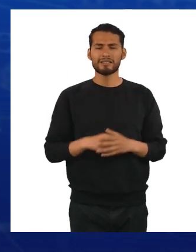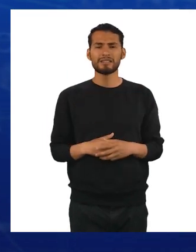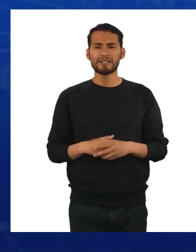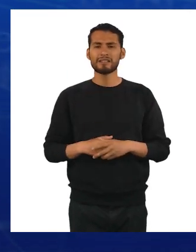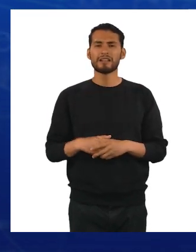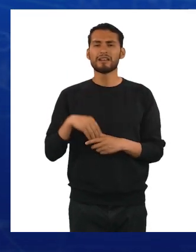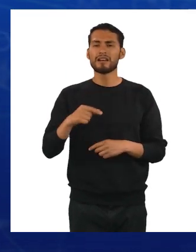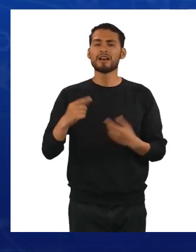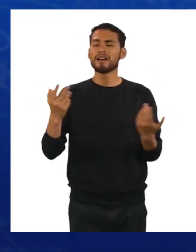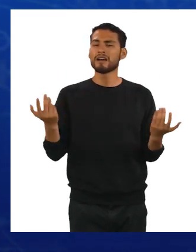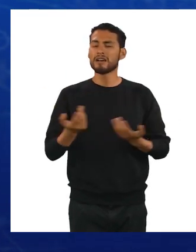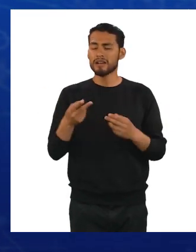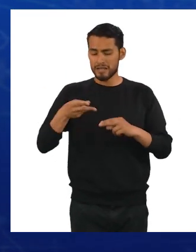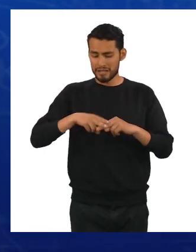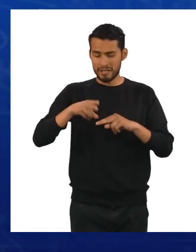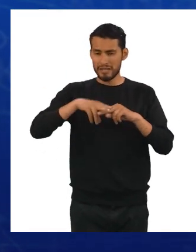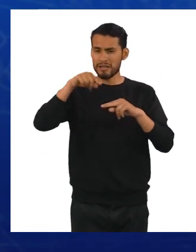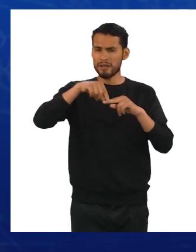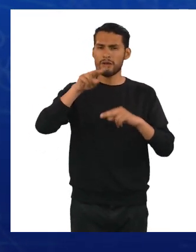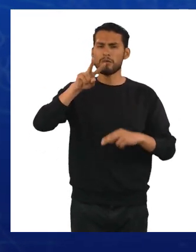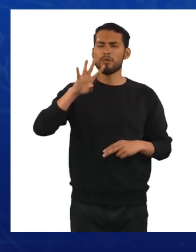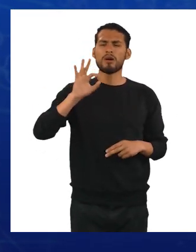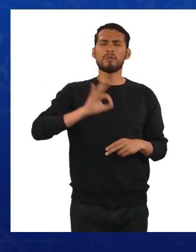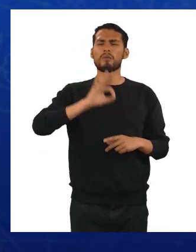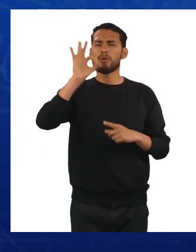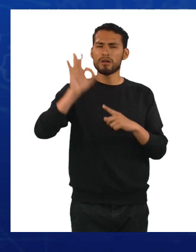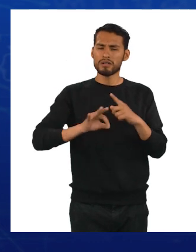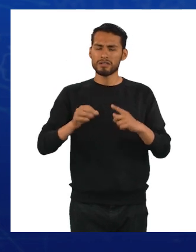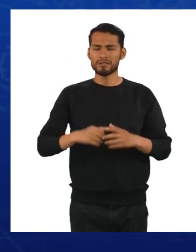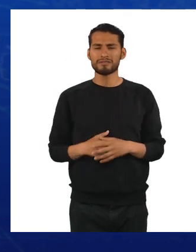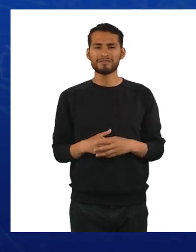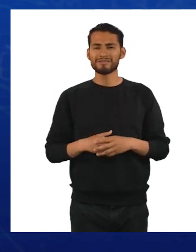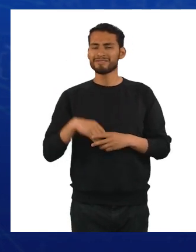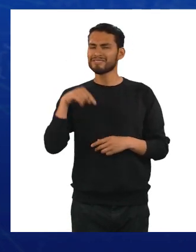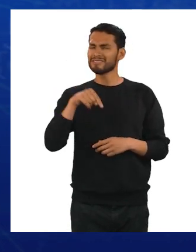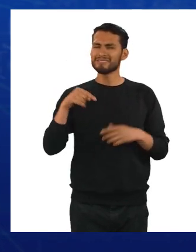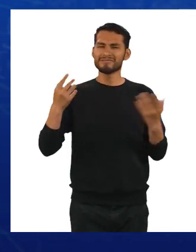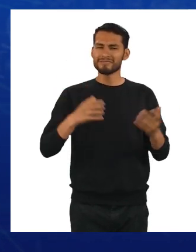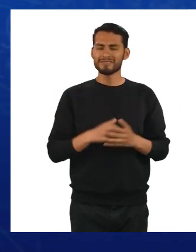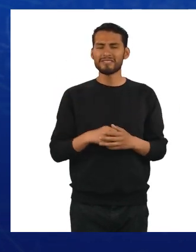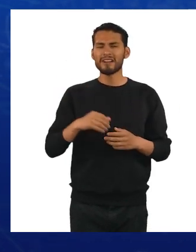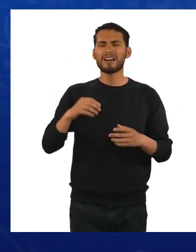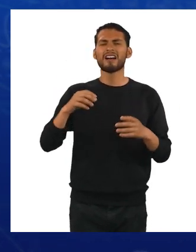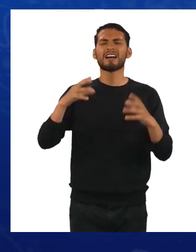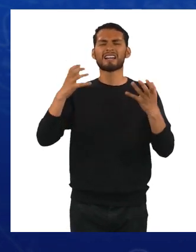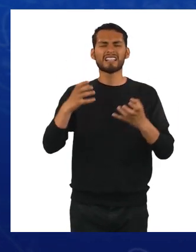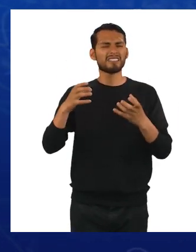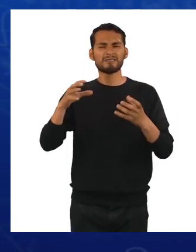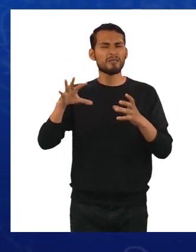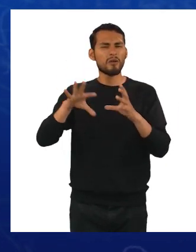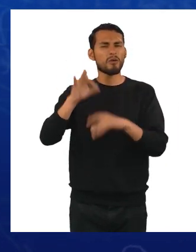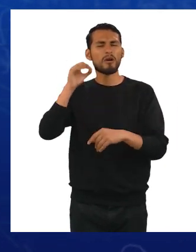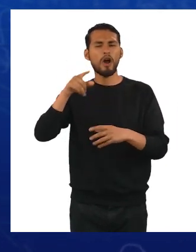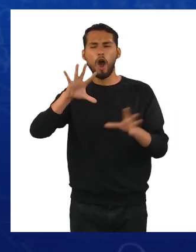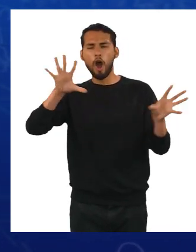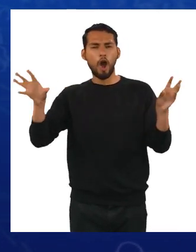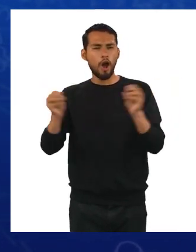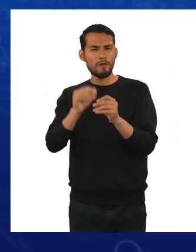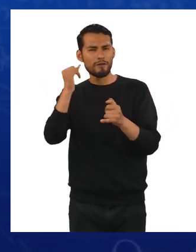tasa de interés del 24%. De todo ello, nos piden calcular el interés y el monto final.